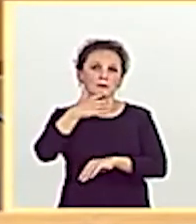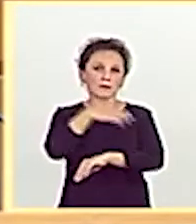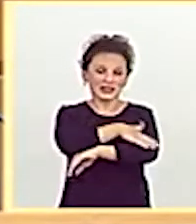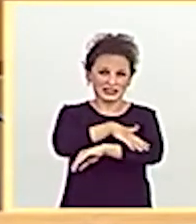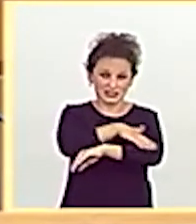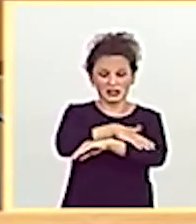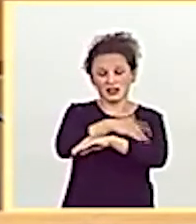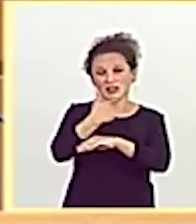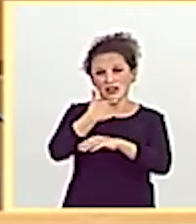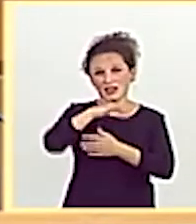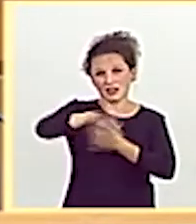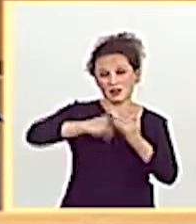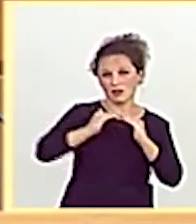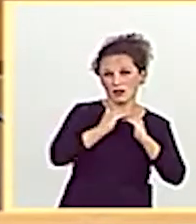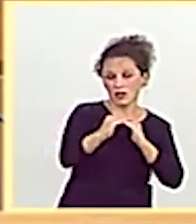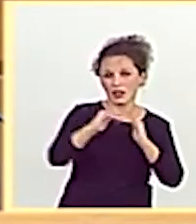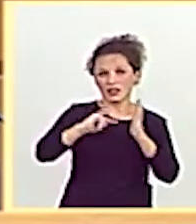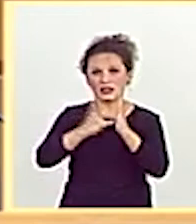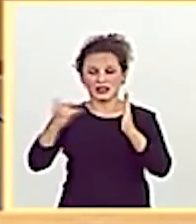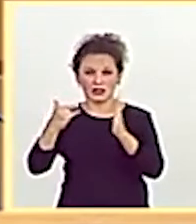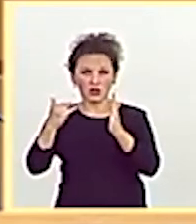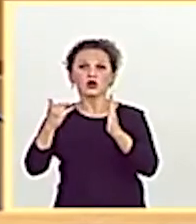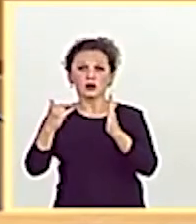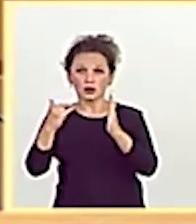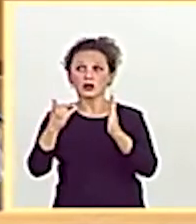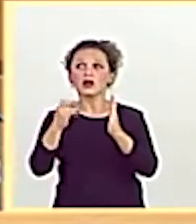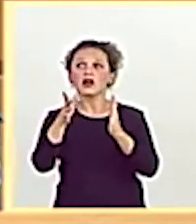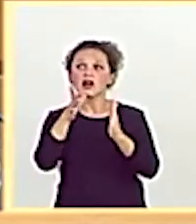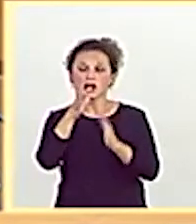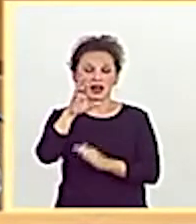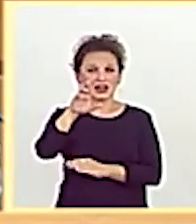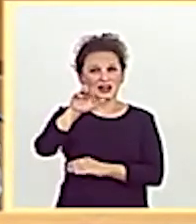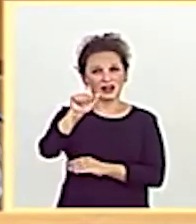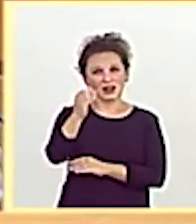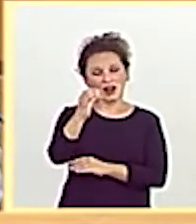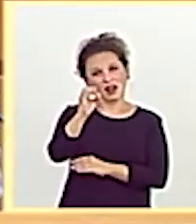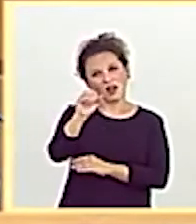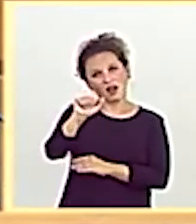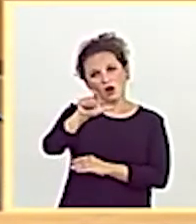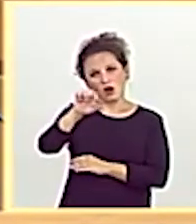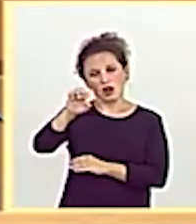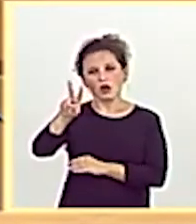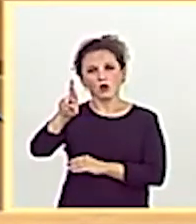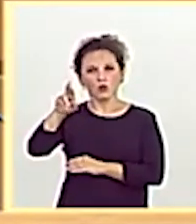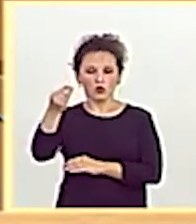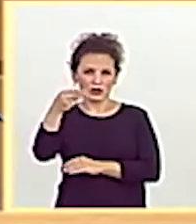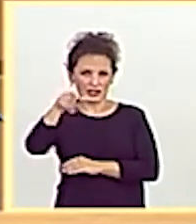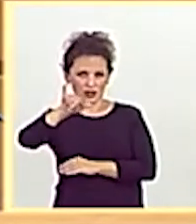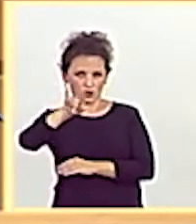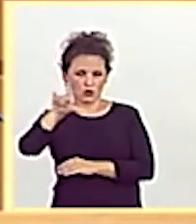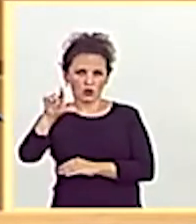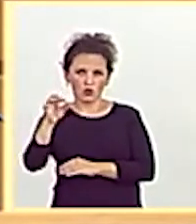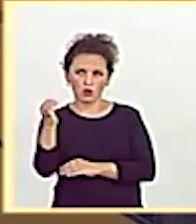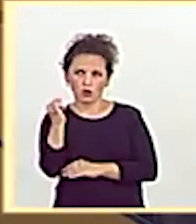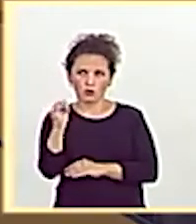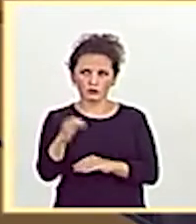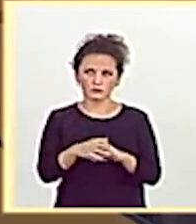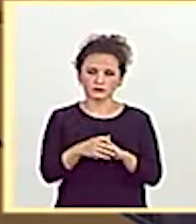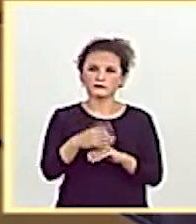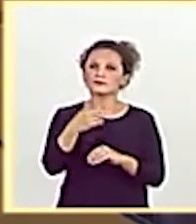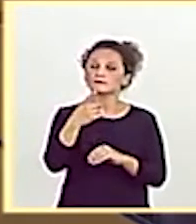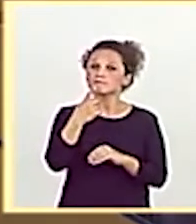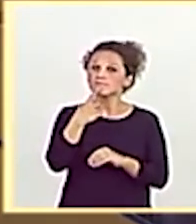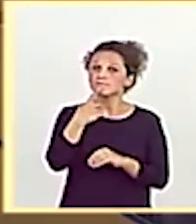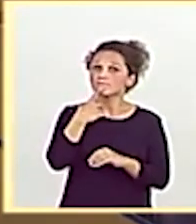Digital. Pregunta de la senadora Otaola Urquijo del Grupo Parlamentario Vasco en el Senado. Miñesquer, el artículo 5 de la Ley de